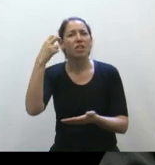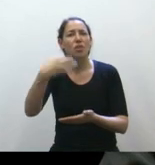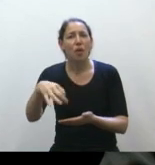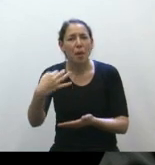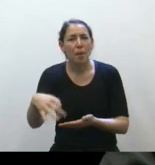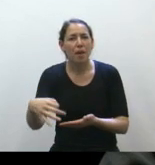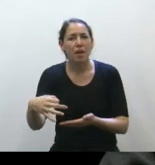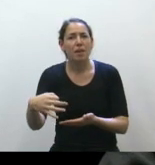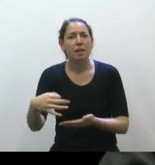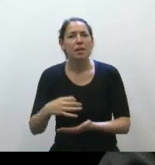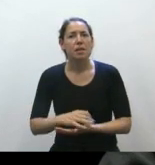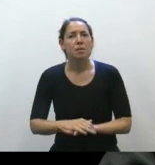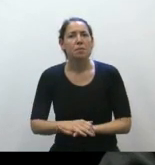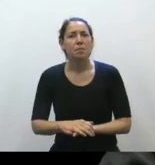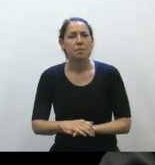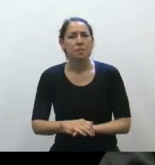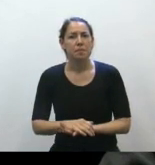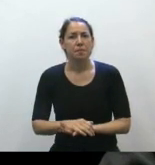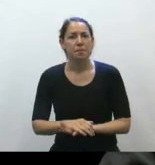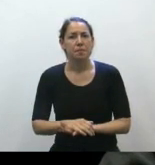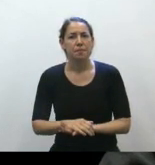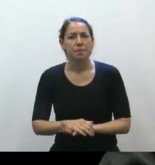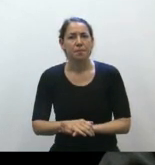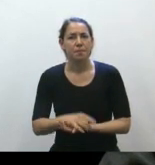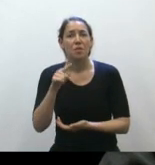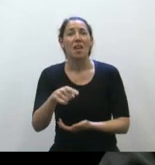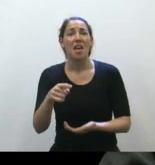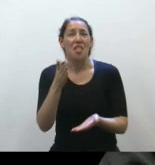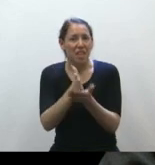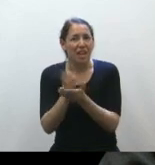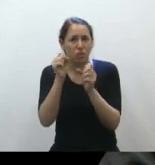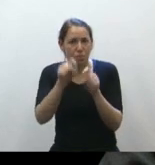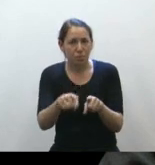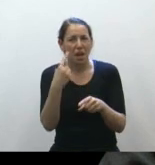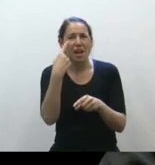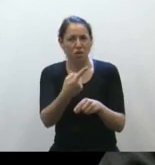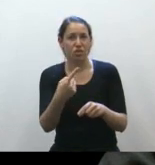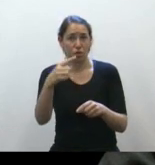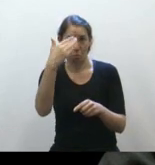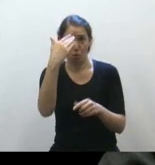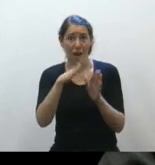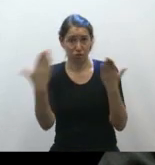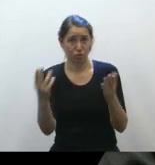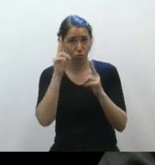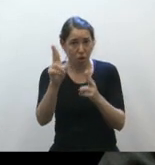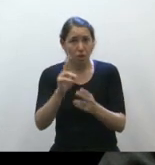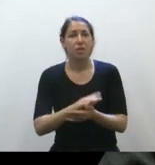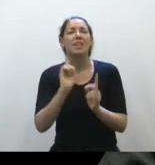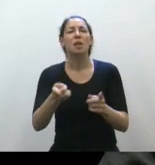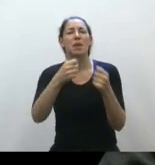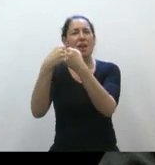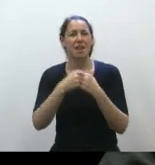en pleno goce y ejercicio de los derechos reconocidos por esta Constitución y por los tratados